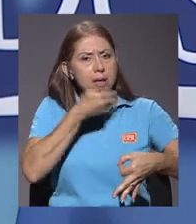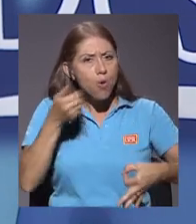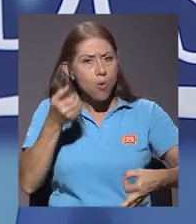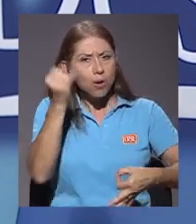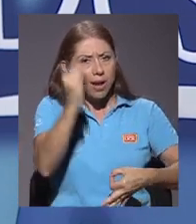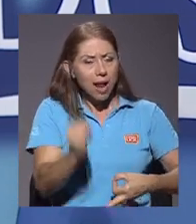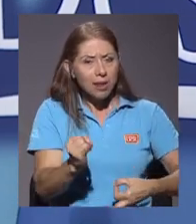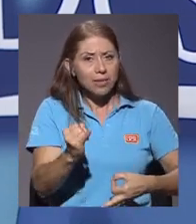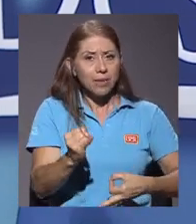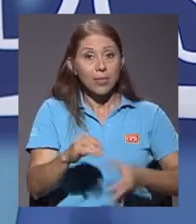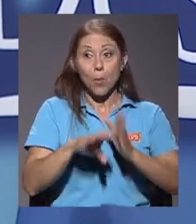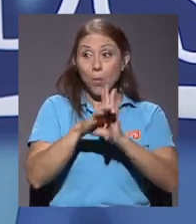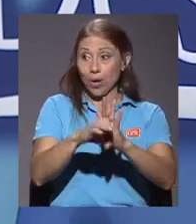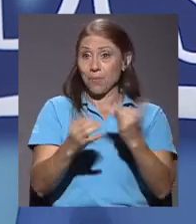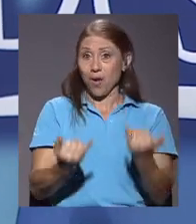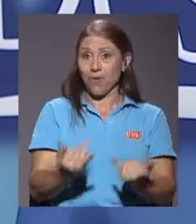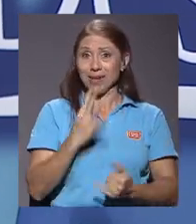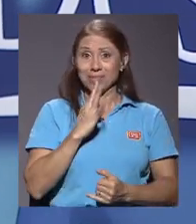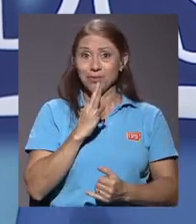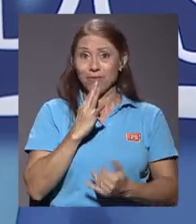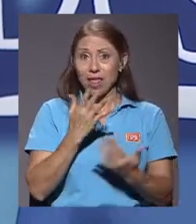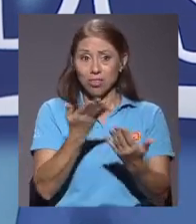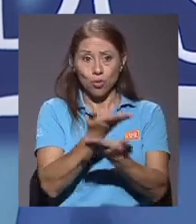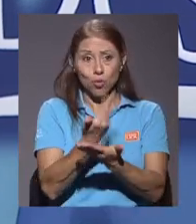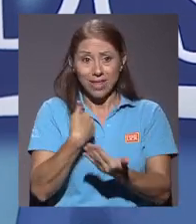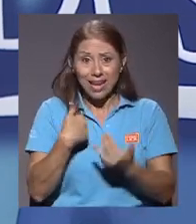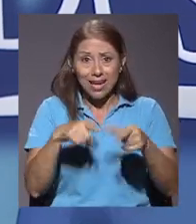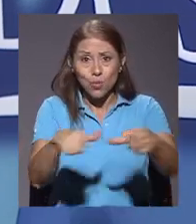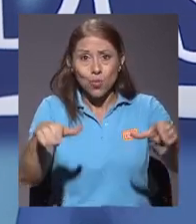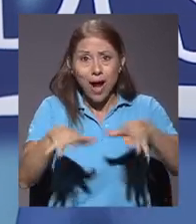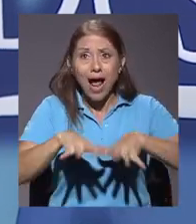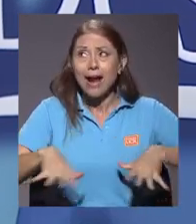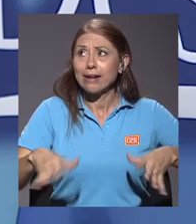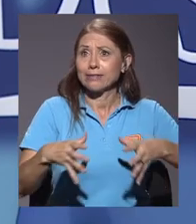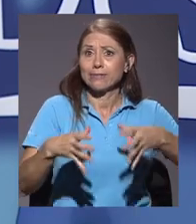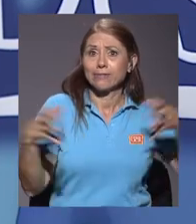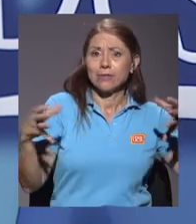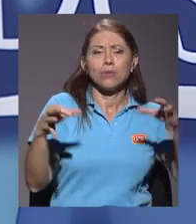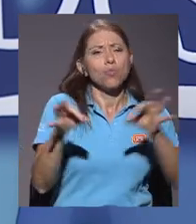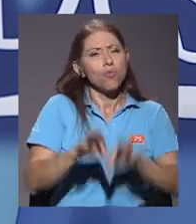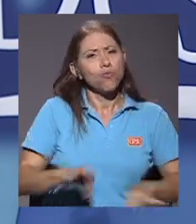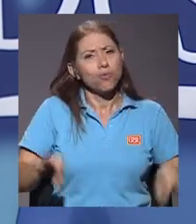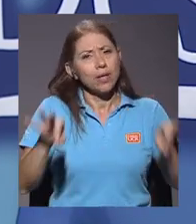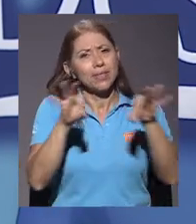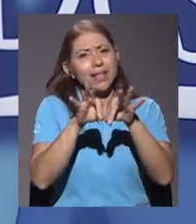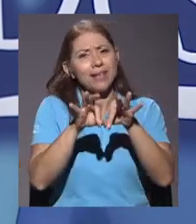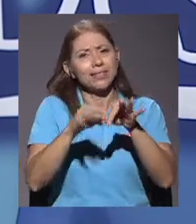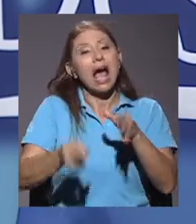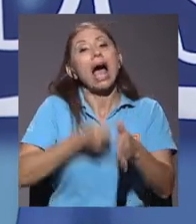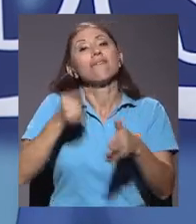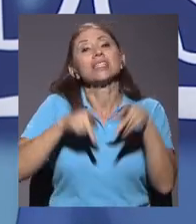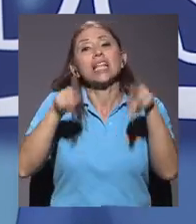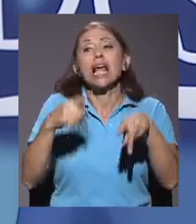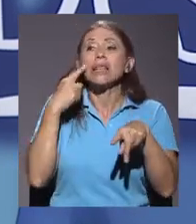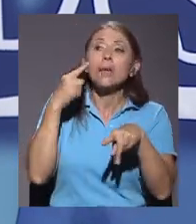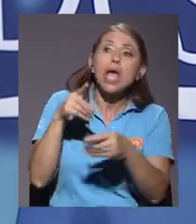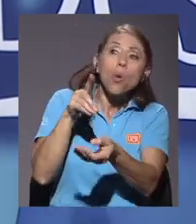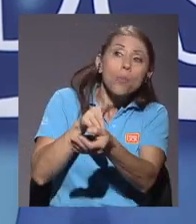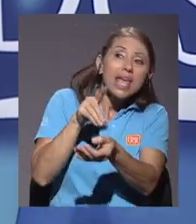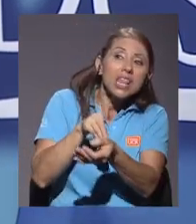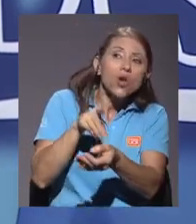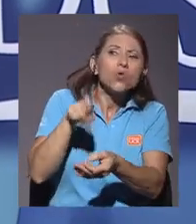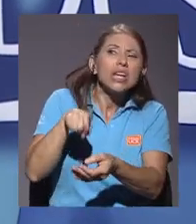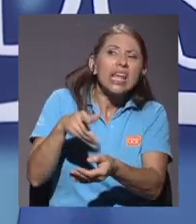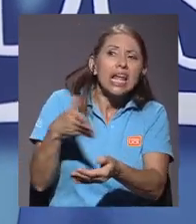Así que espacios como este que estamos hablando son fundamentales, porque la gente a veces ve muy directo lo que un médico